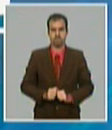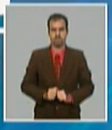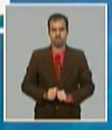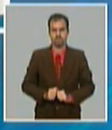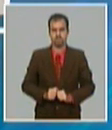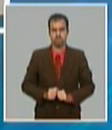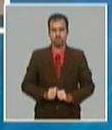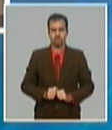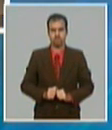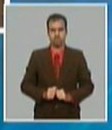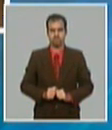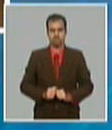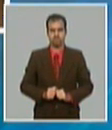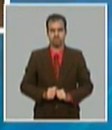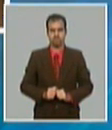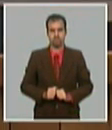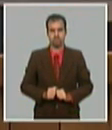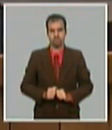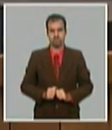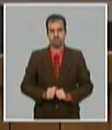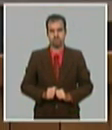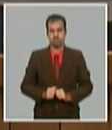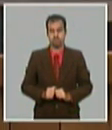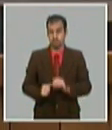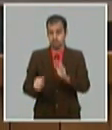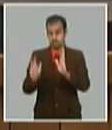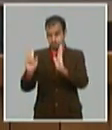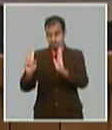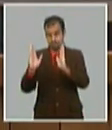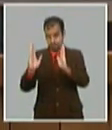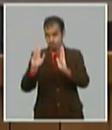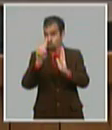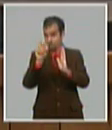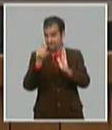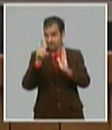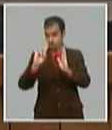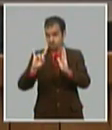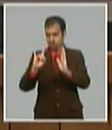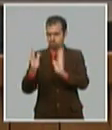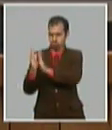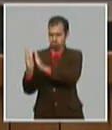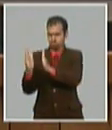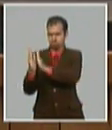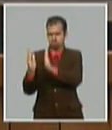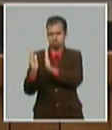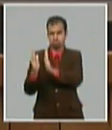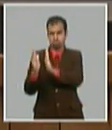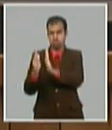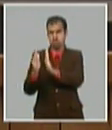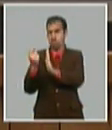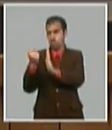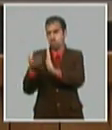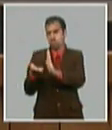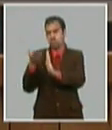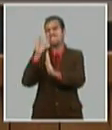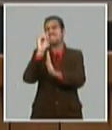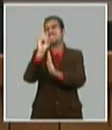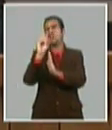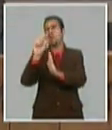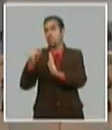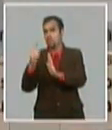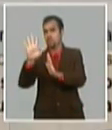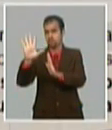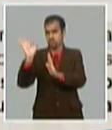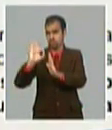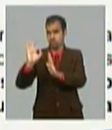en el primer trimestre del 2019 la economía cubana logró crecer un 0,5% y en el